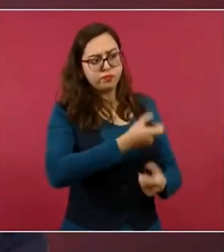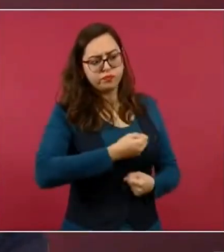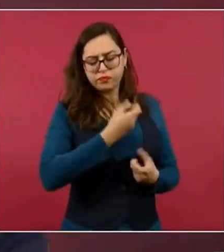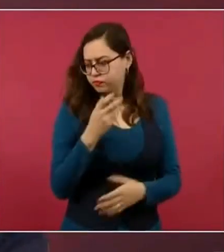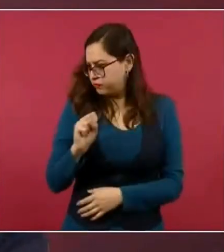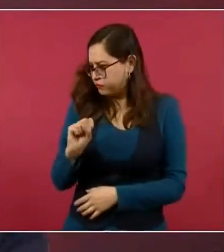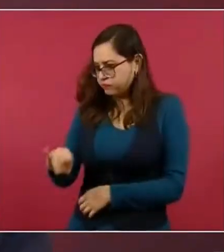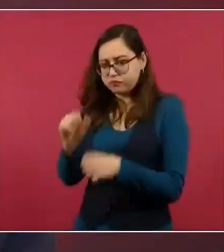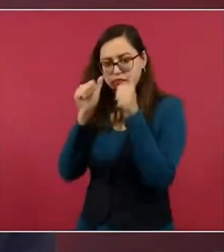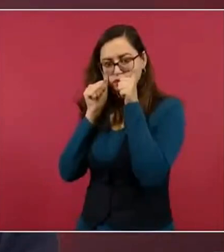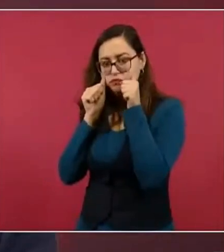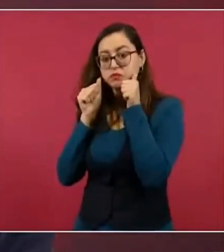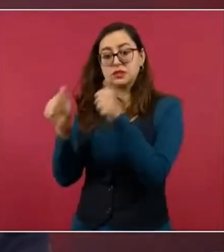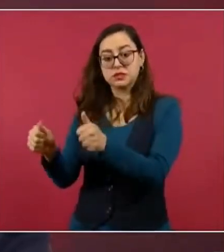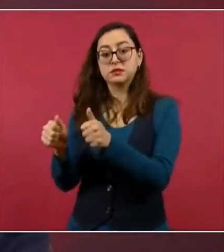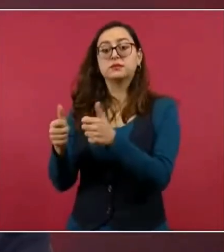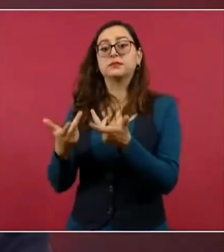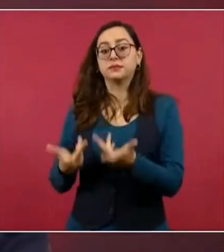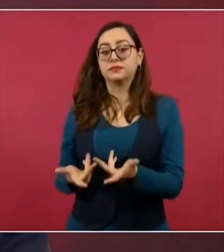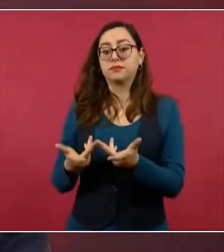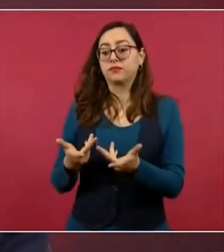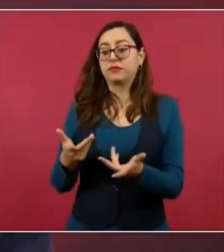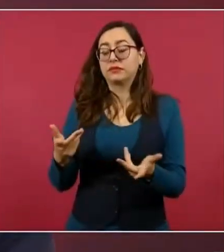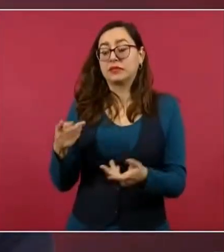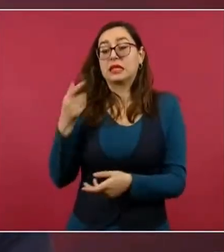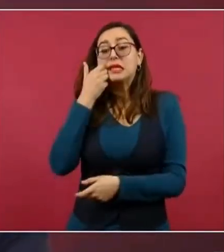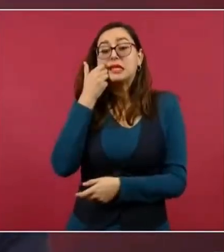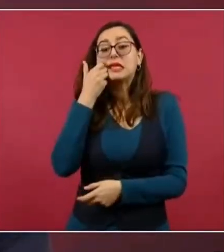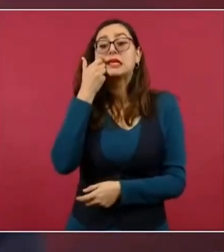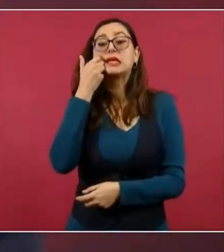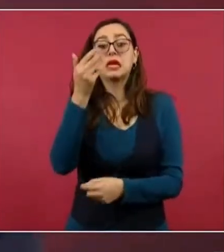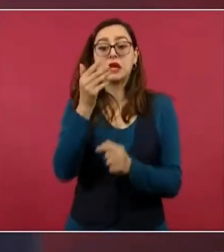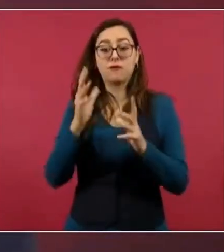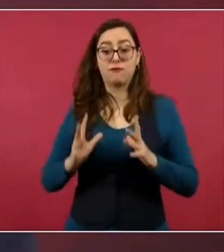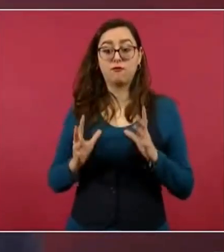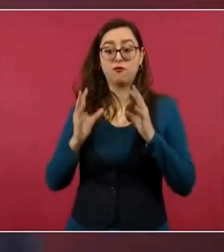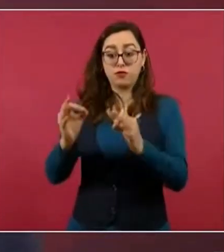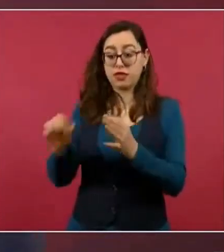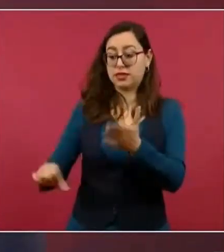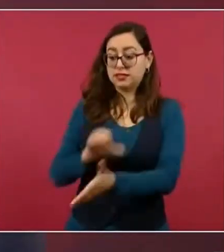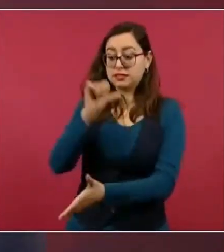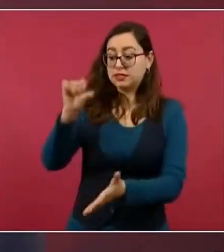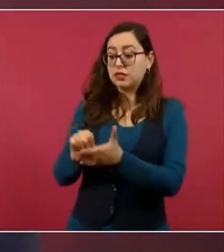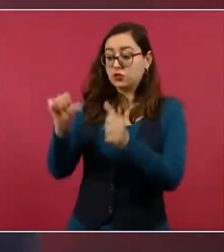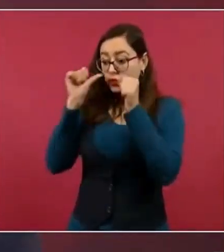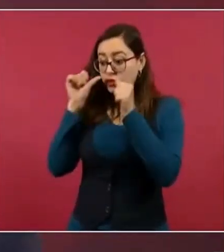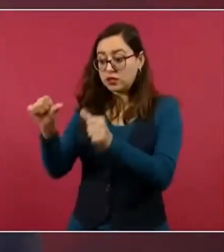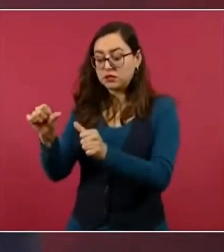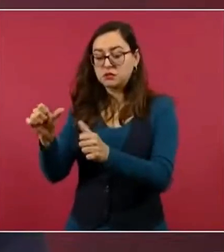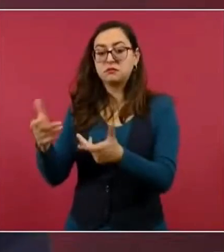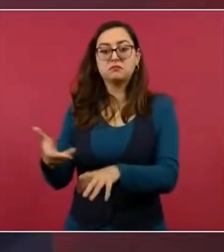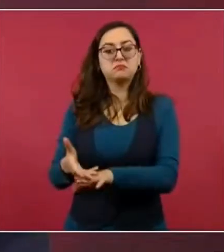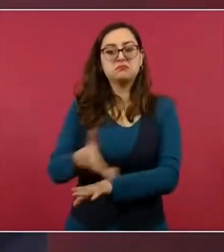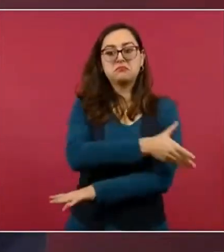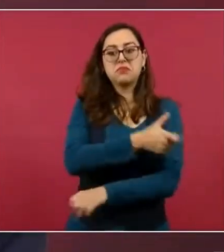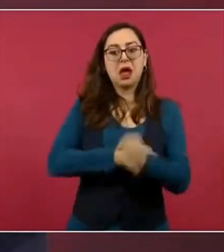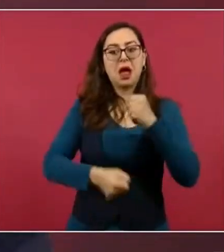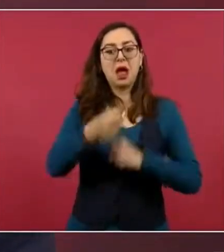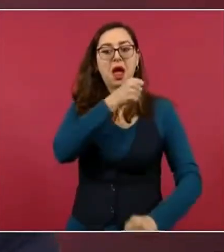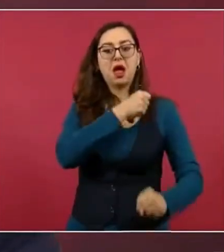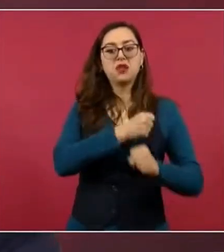y la puesta en marcha de un centro de atención que durante muchos años también había estado suspendida la obra,